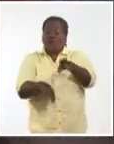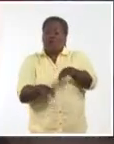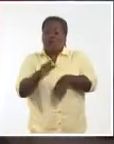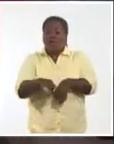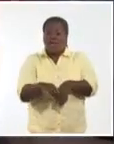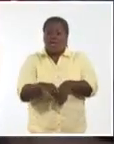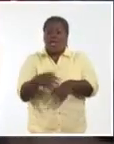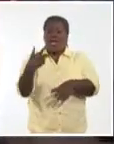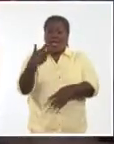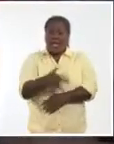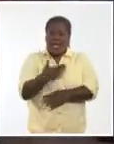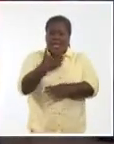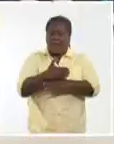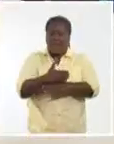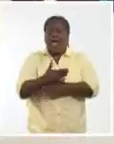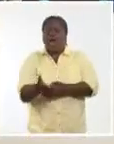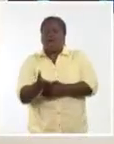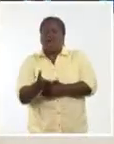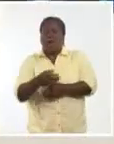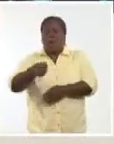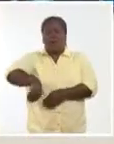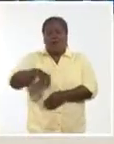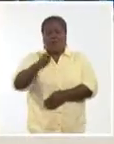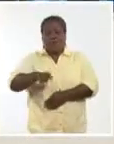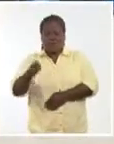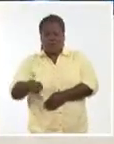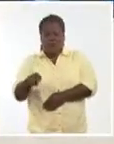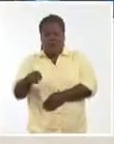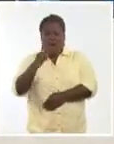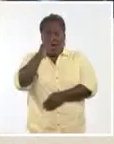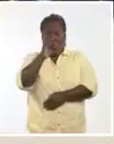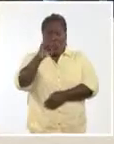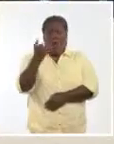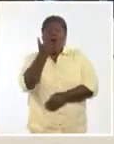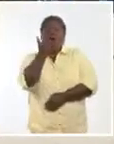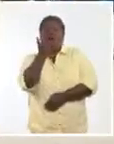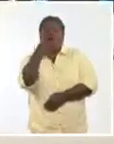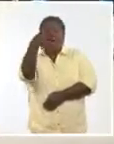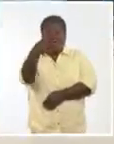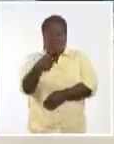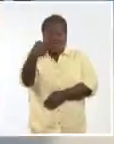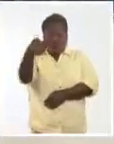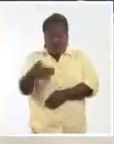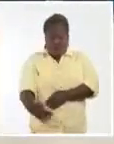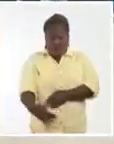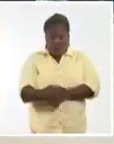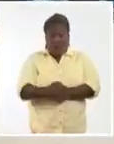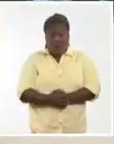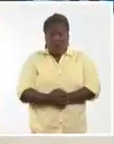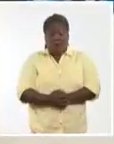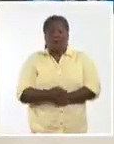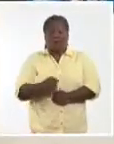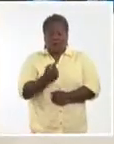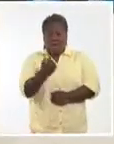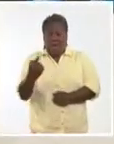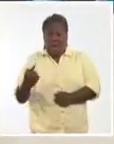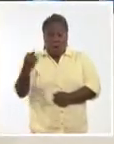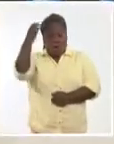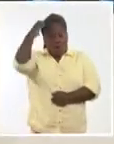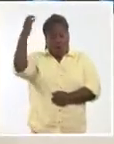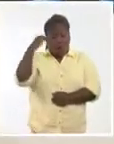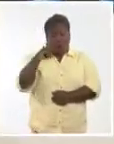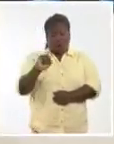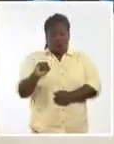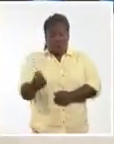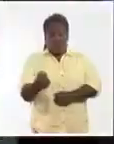de unos para ponderarlas de otros. Estas normas atentan contra los derechos humanos elementales, por lo que cada estado tiene la obligación de